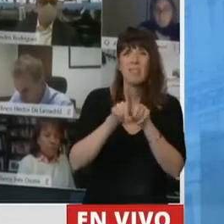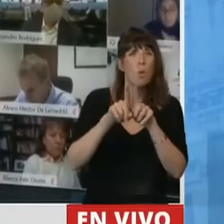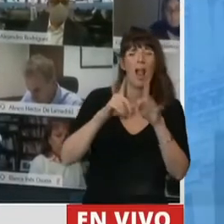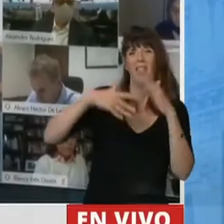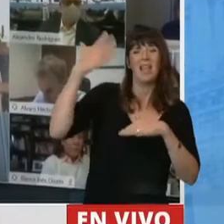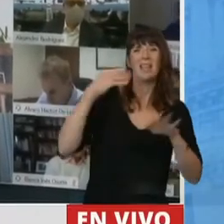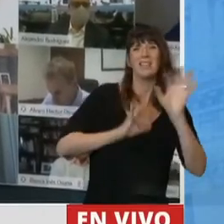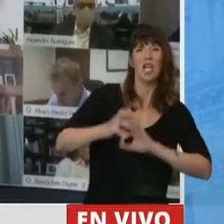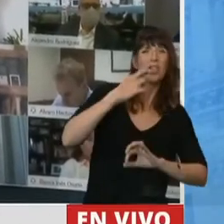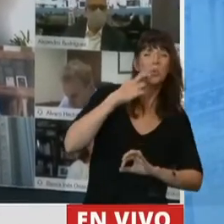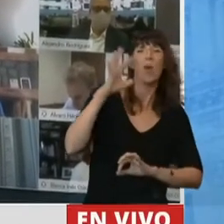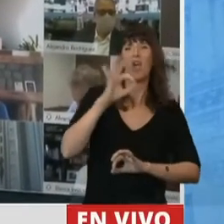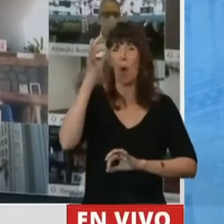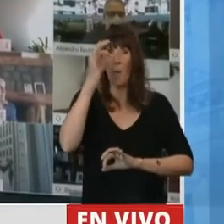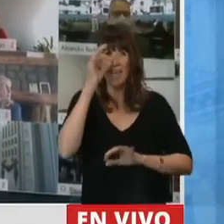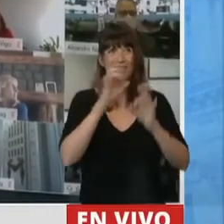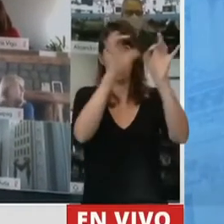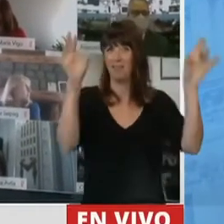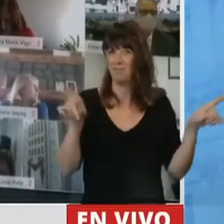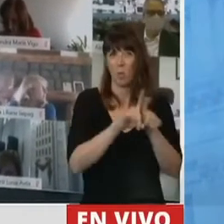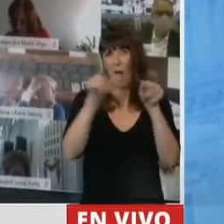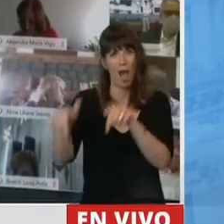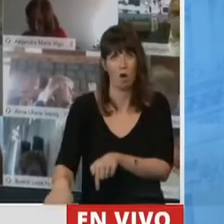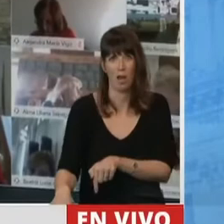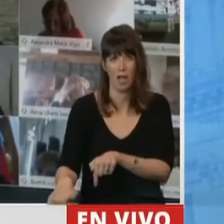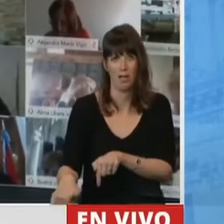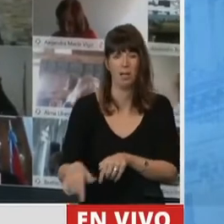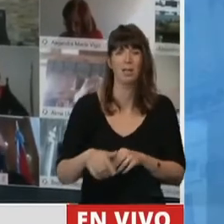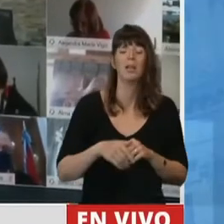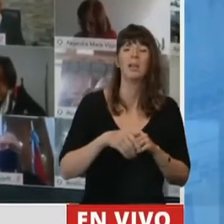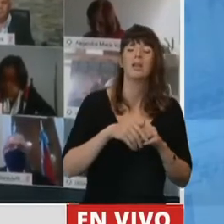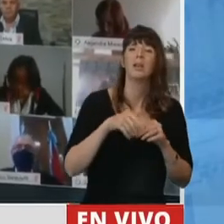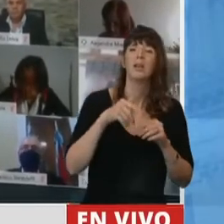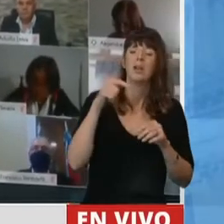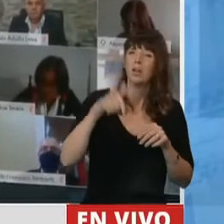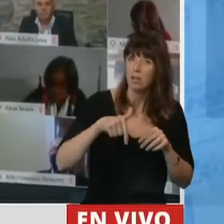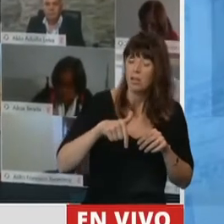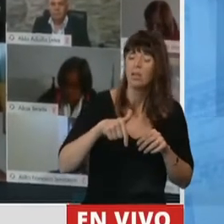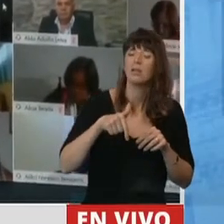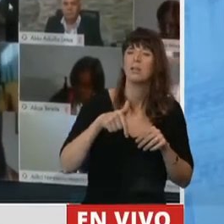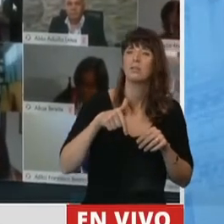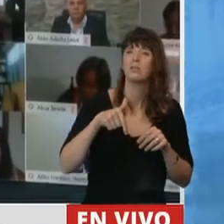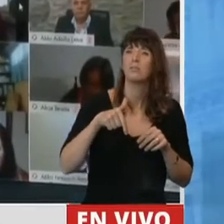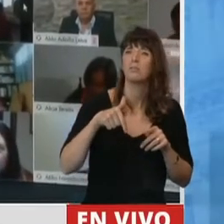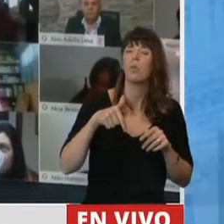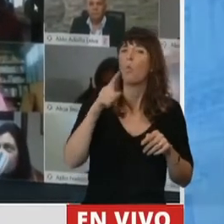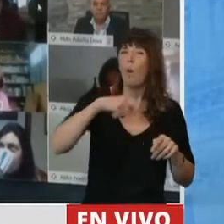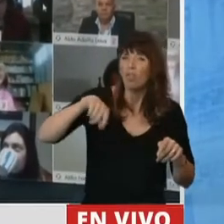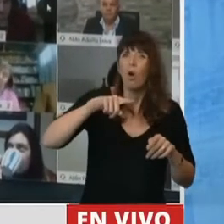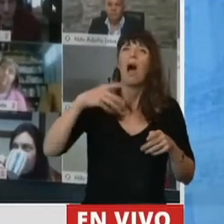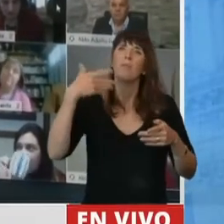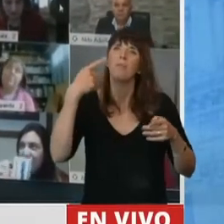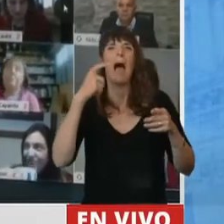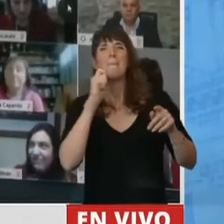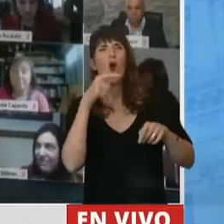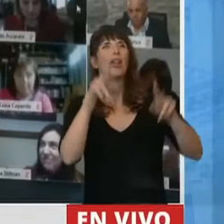del siglo XX. Entonces, la verdad, señor Presidente, es que nosotros cuando hablan de estos temas no